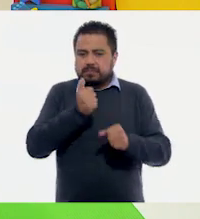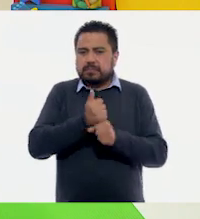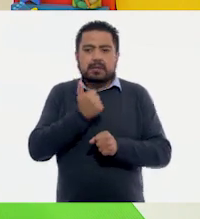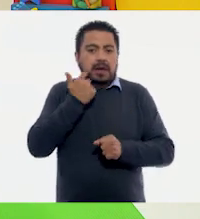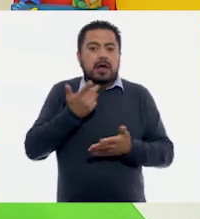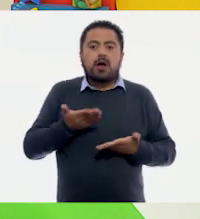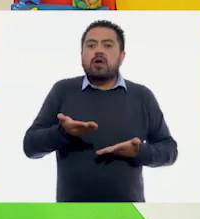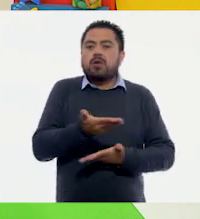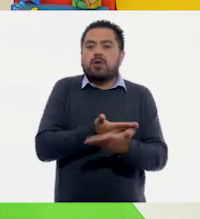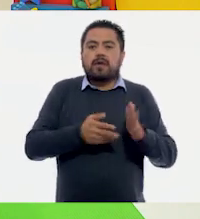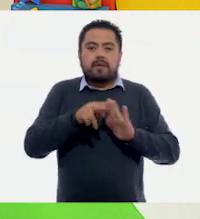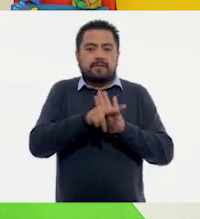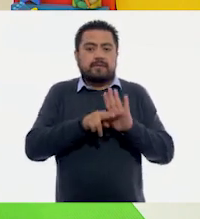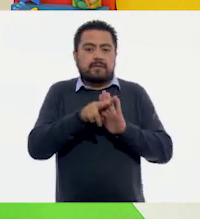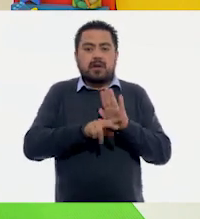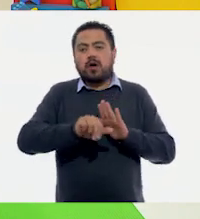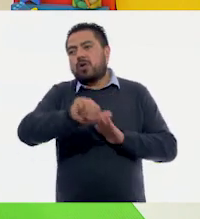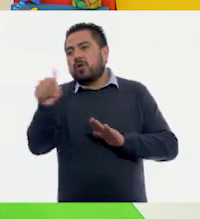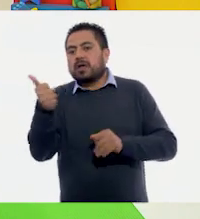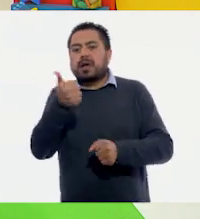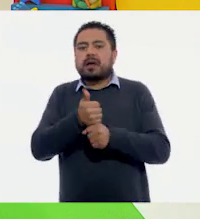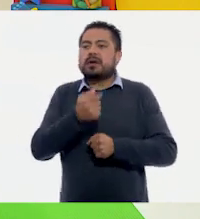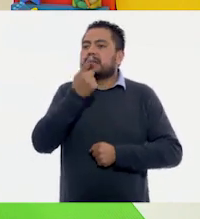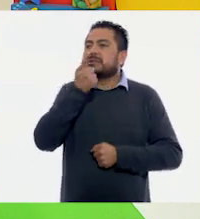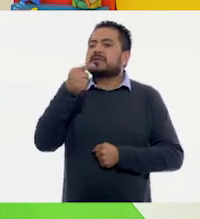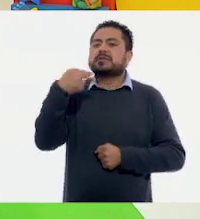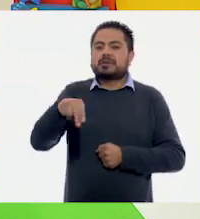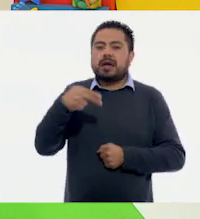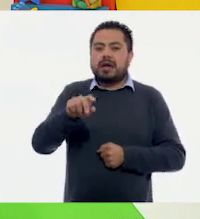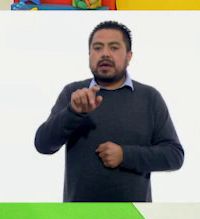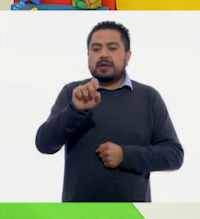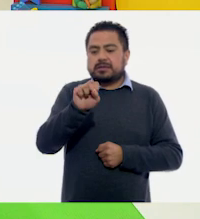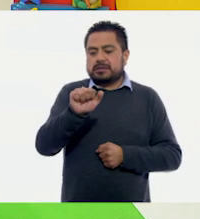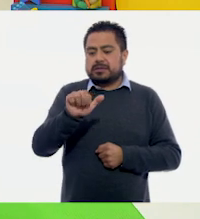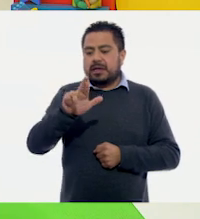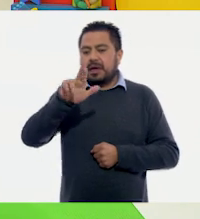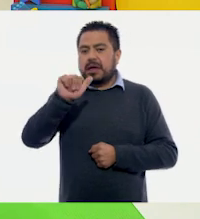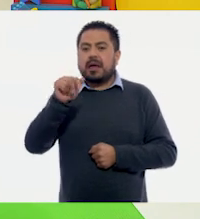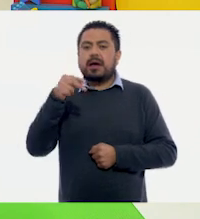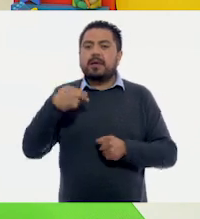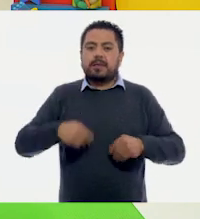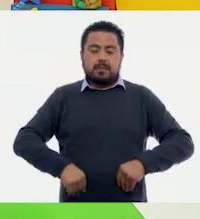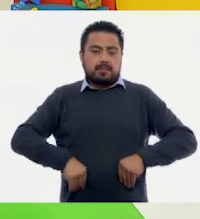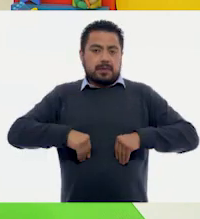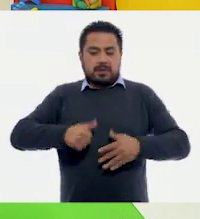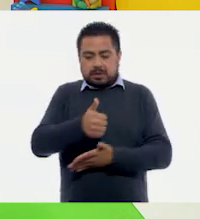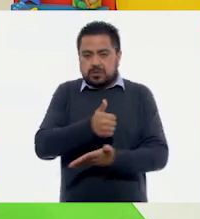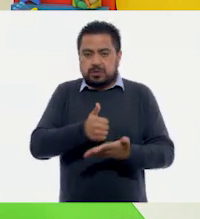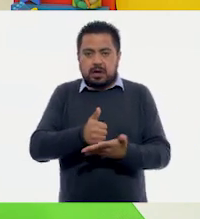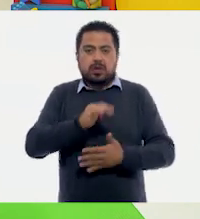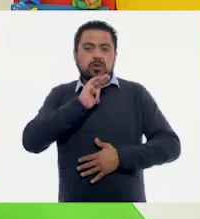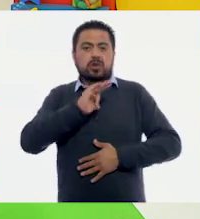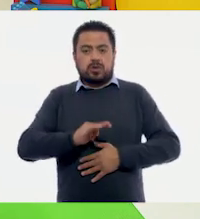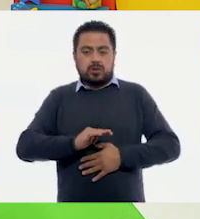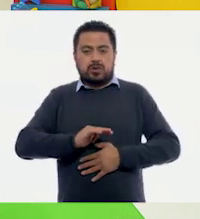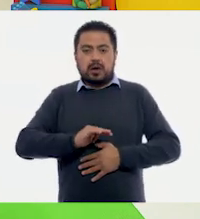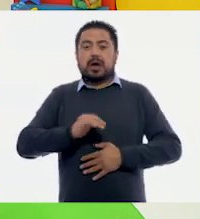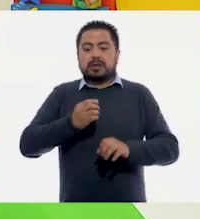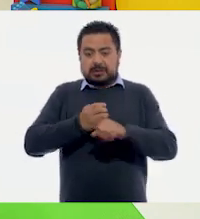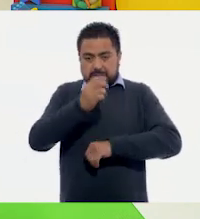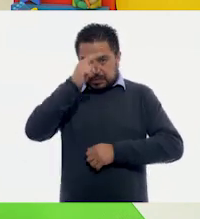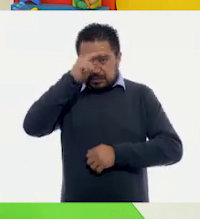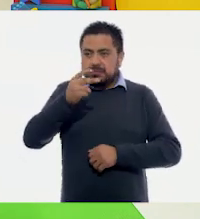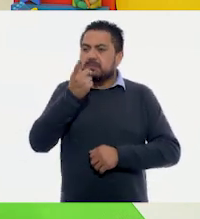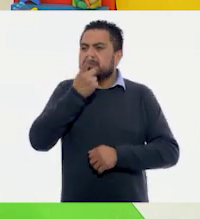compartirte este video de otra abuelita. Se llama Sara y vive en una ciudad que se llama Toluca en el Estado de México. Y nos va a